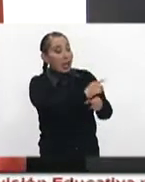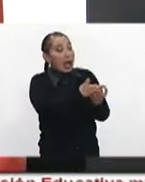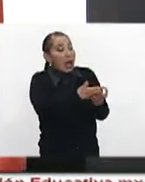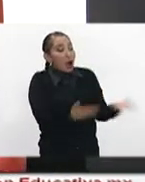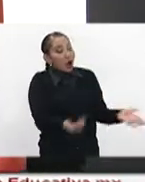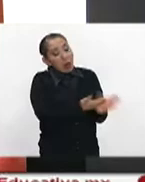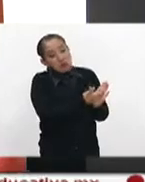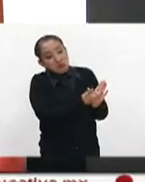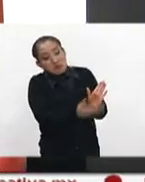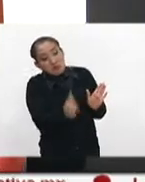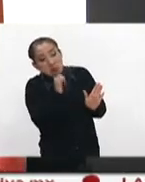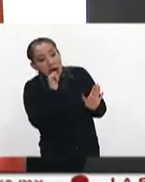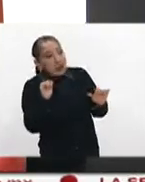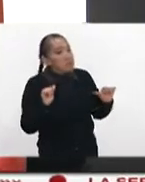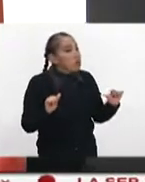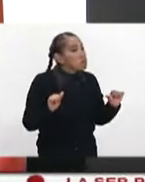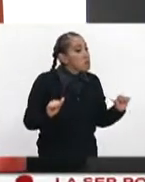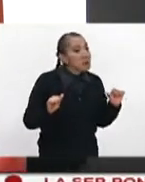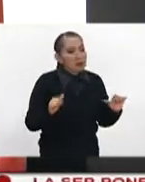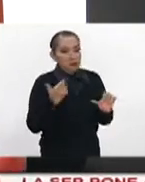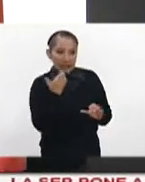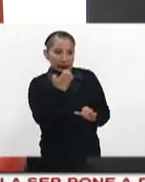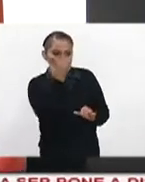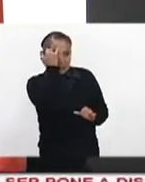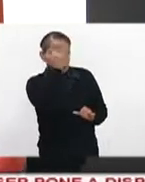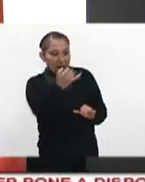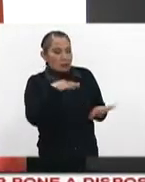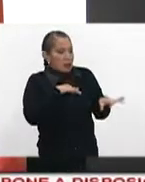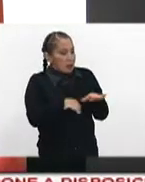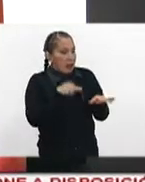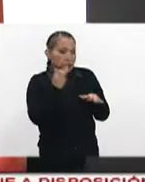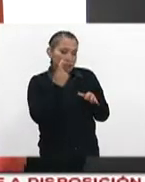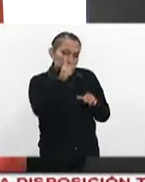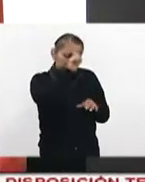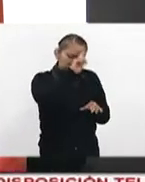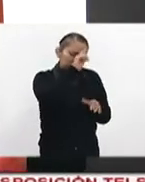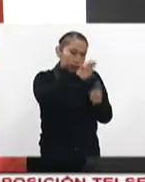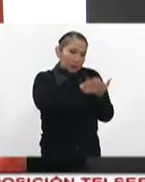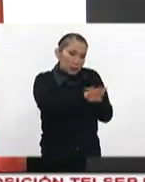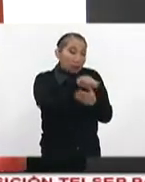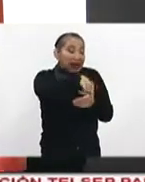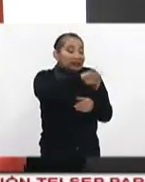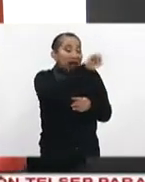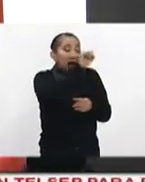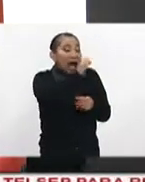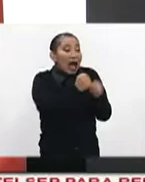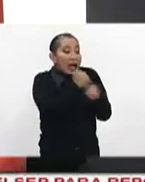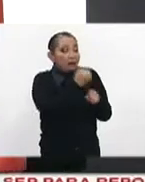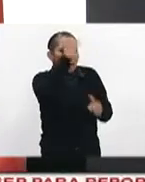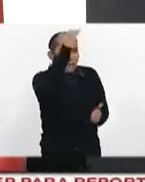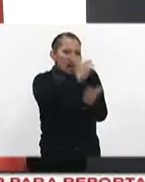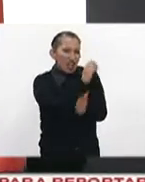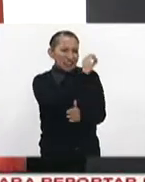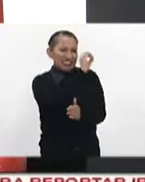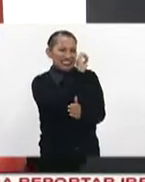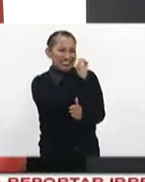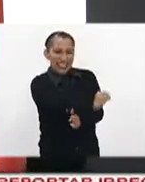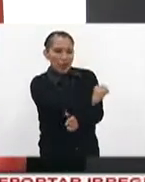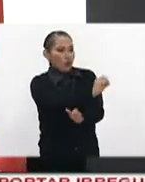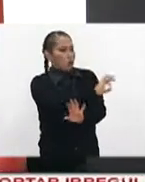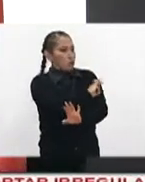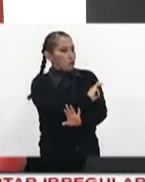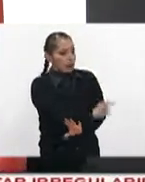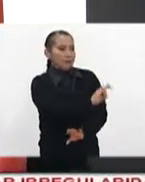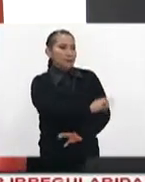hasta ahorita, no tenemos ninguno. Y esa es la idea, que hemos trabajado fuerte la prevención, para que este año bajarlo completamente hasta el